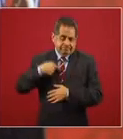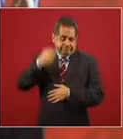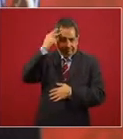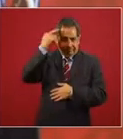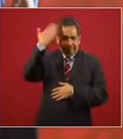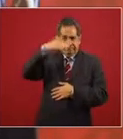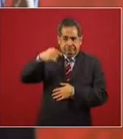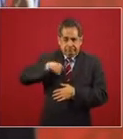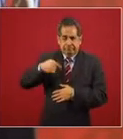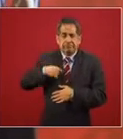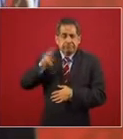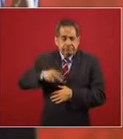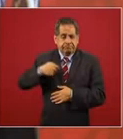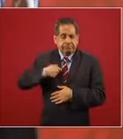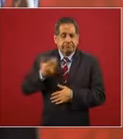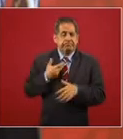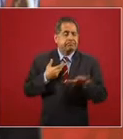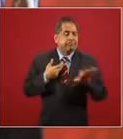los nombraba